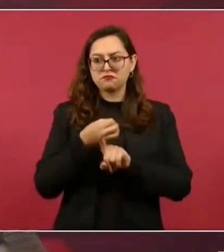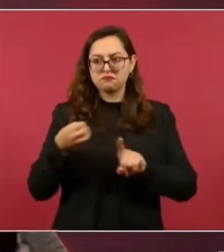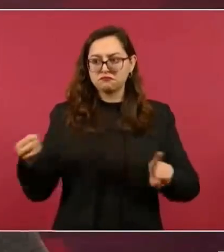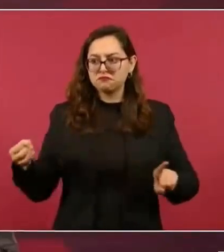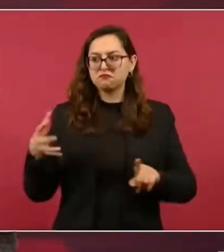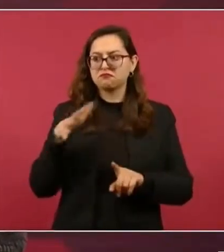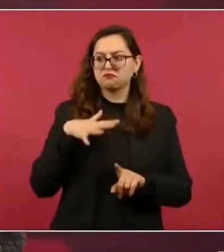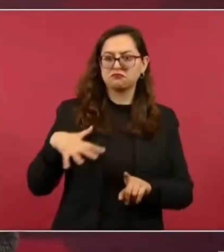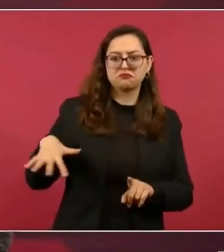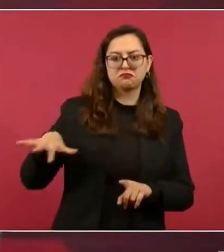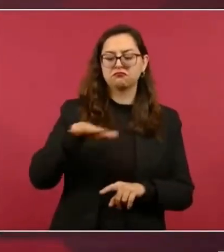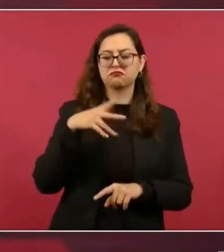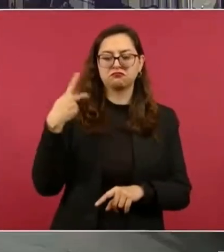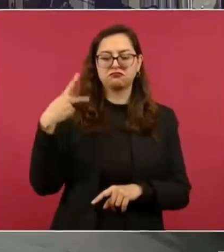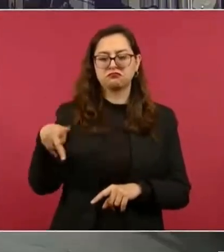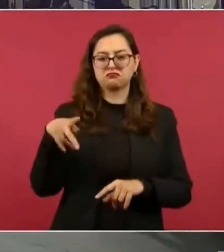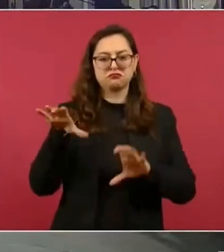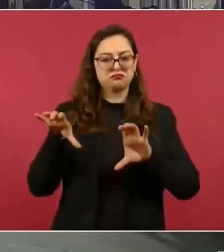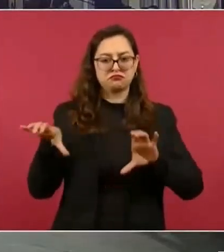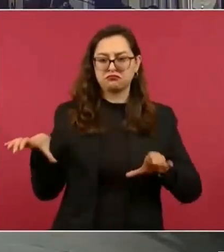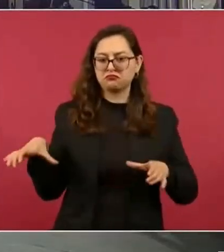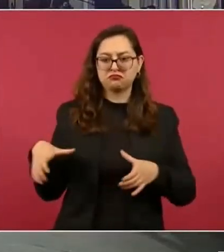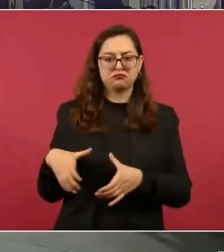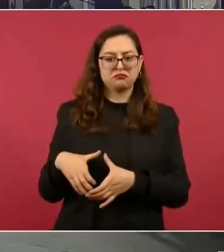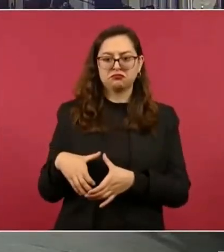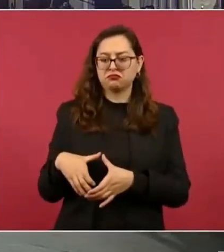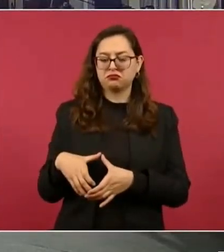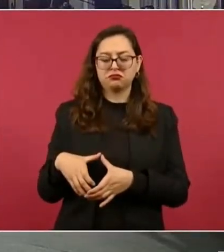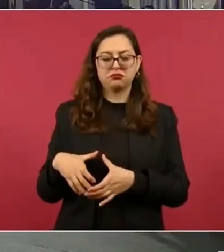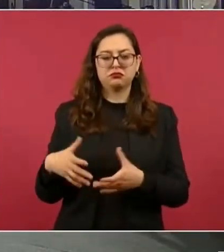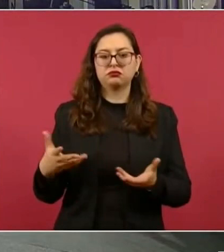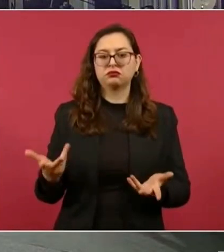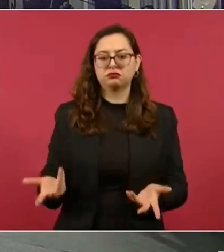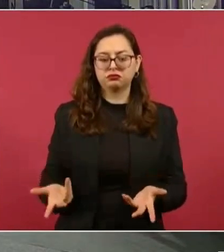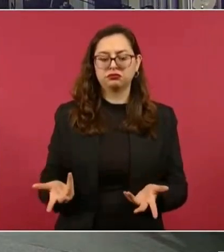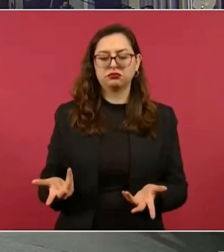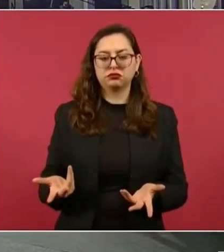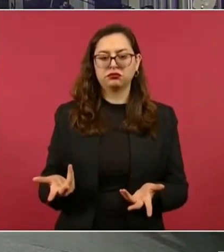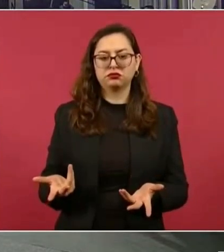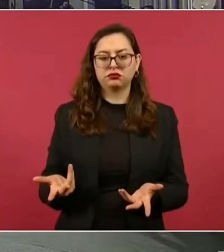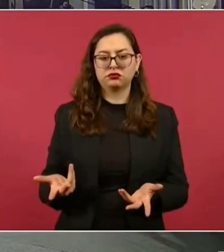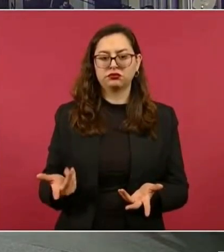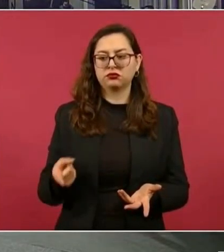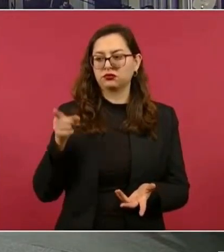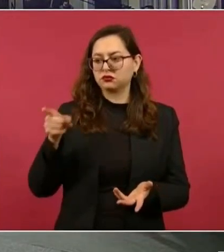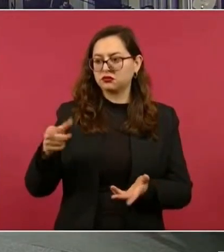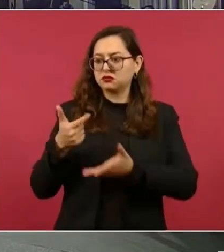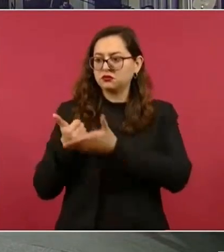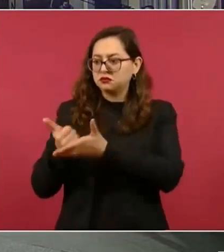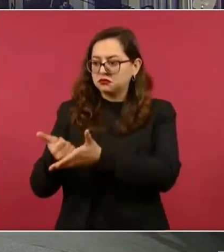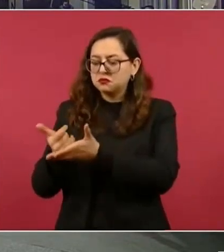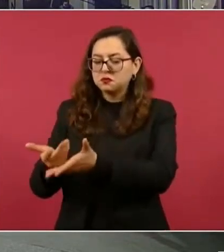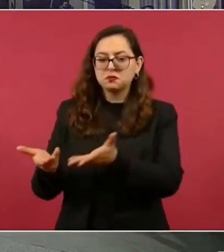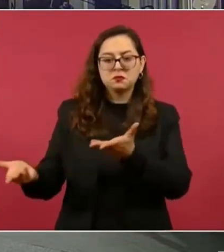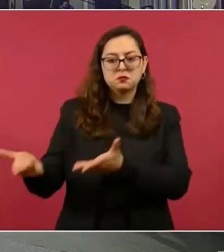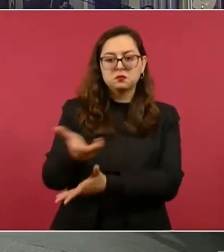social, porque aplicaban del tequio, la ayuda mutua,